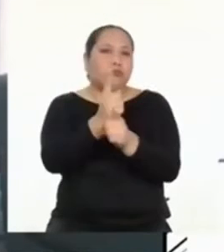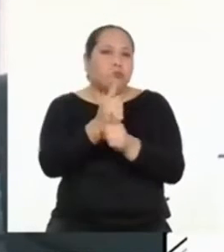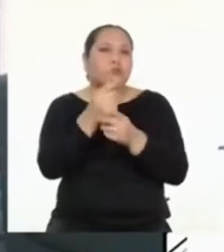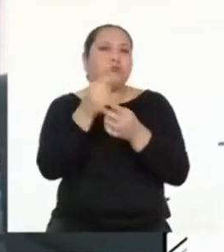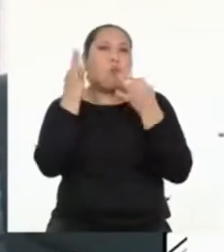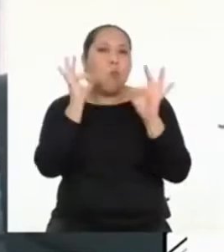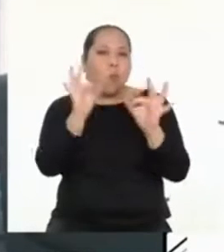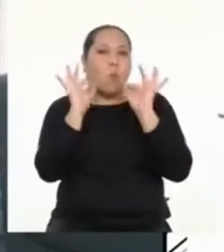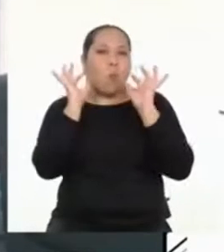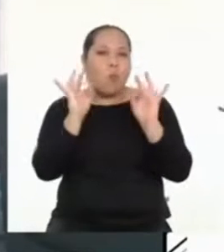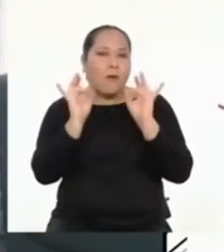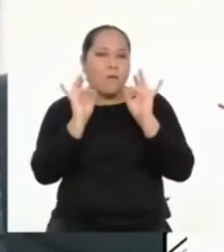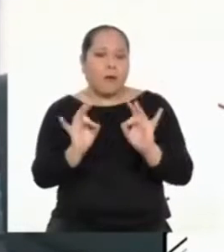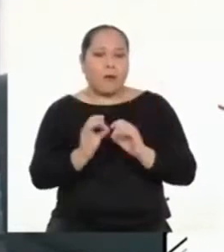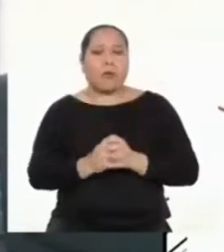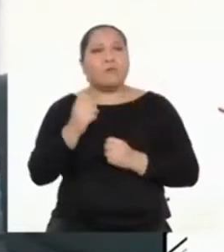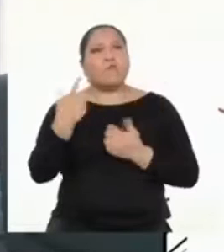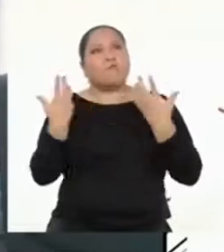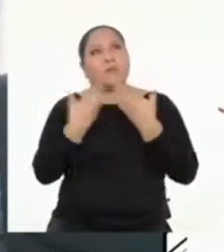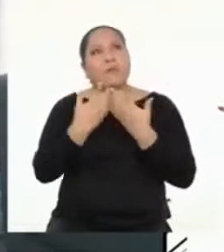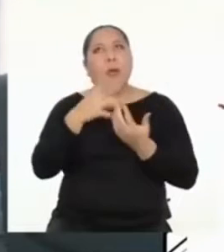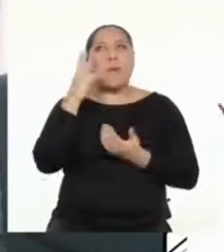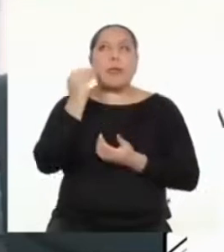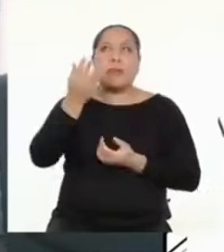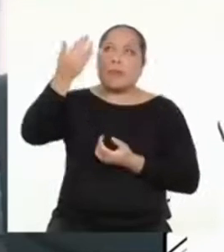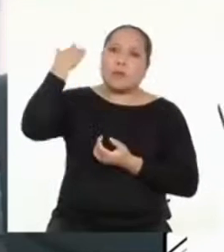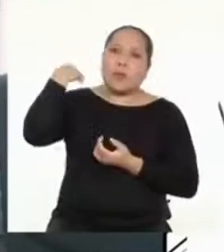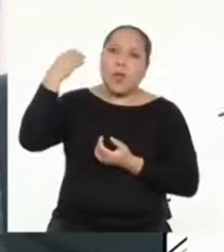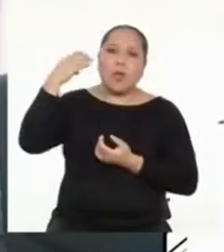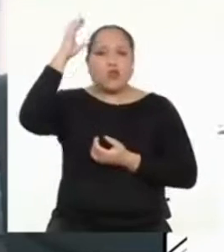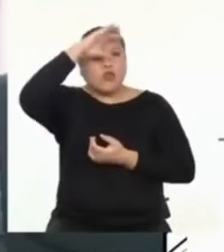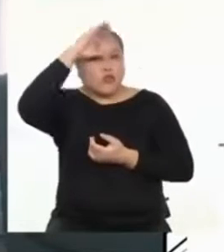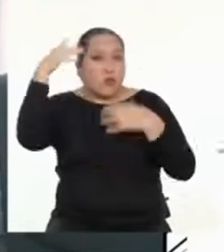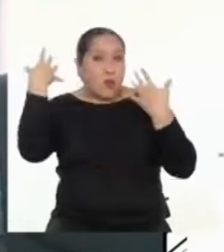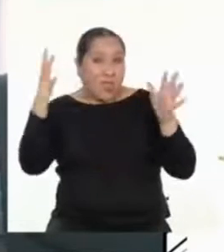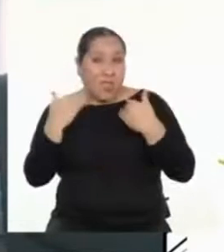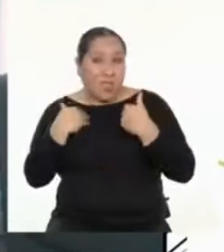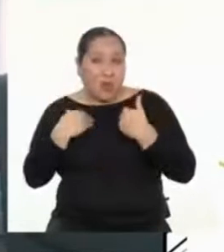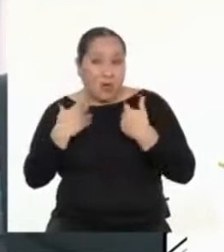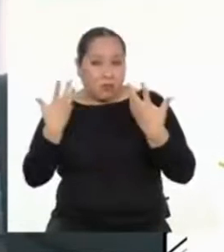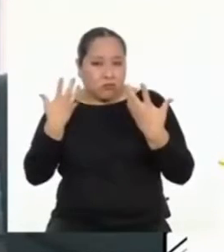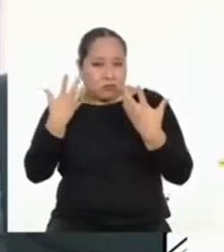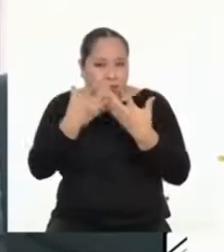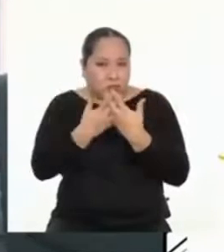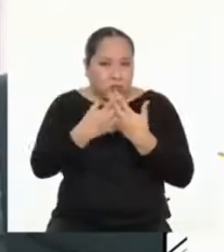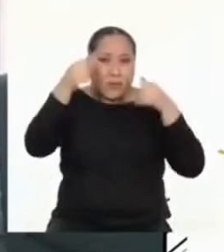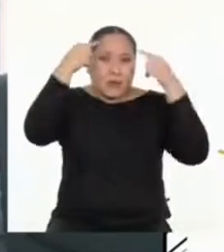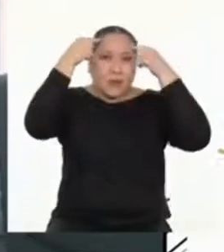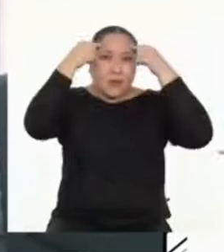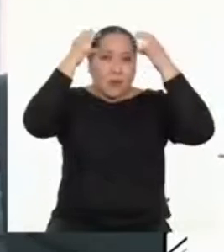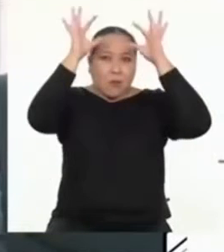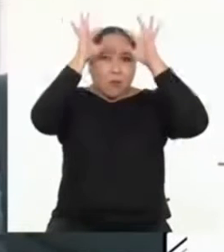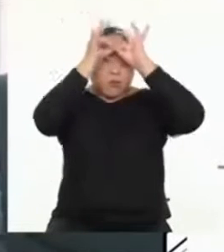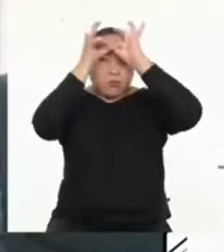contenidos de calidad los puedo relacionar con experiencias pasadas, con conocimientos que yo ya tengo y así mi cerebro va haciendo